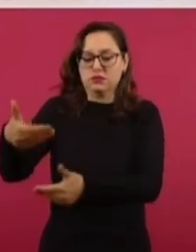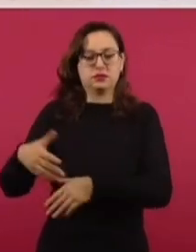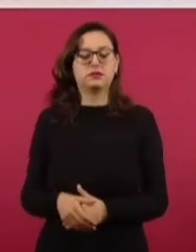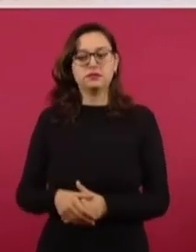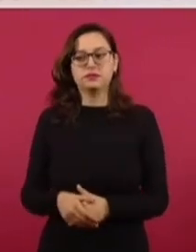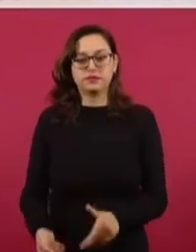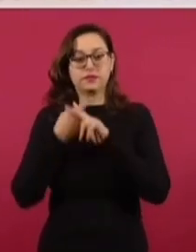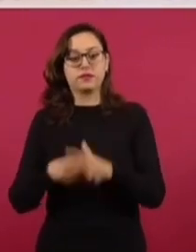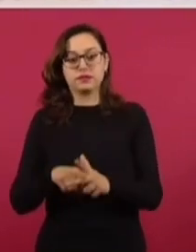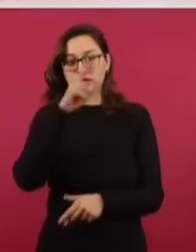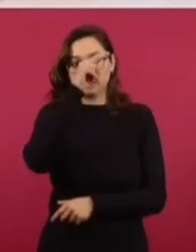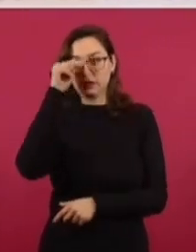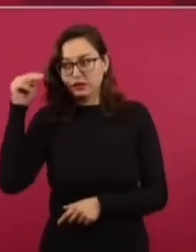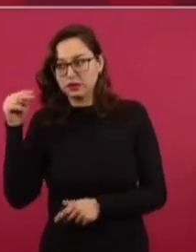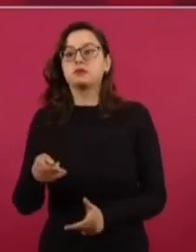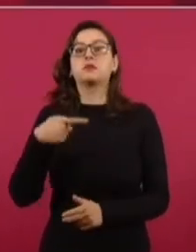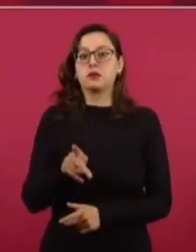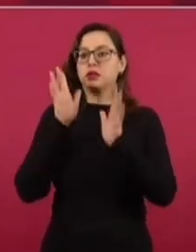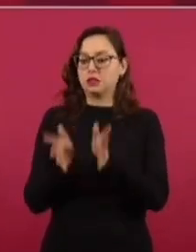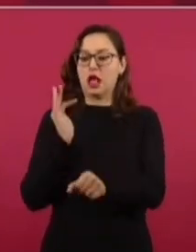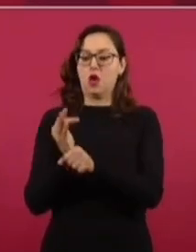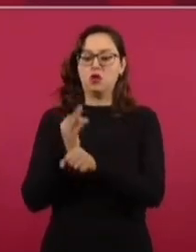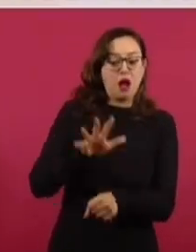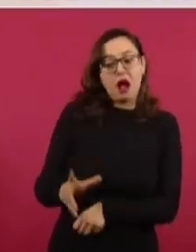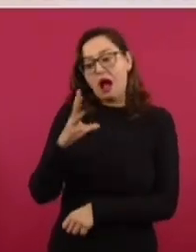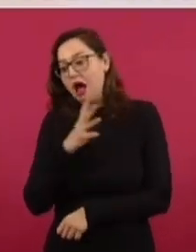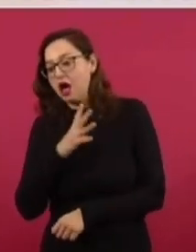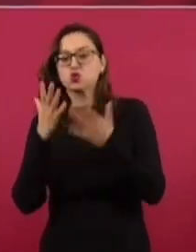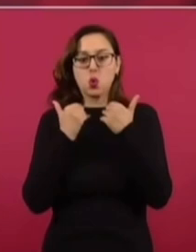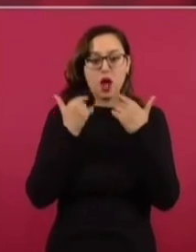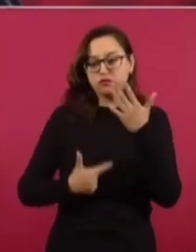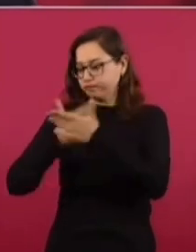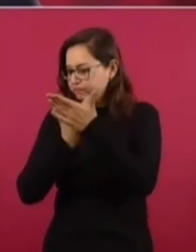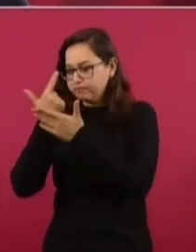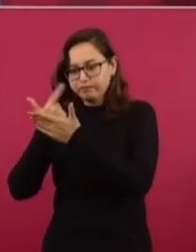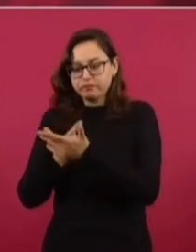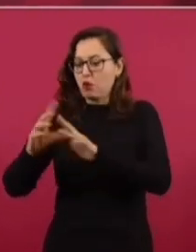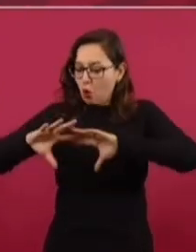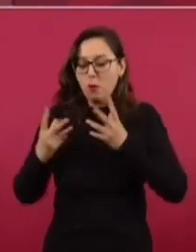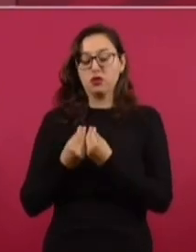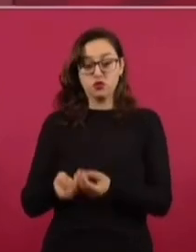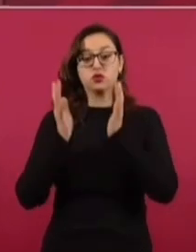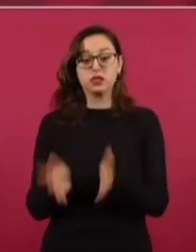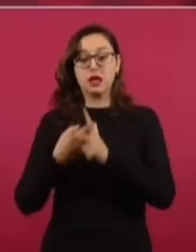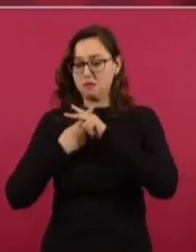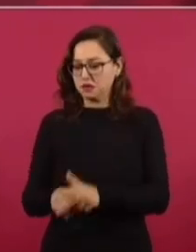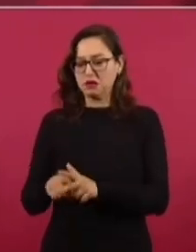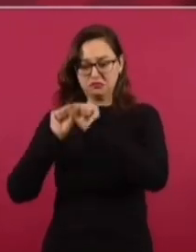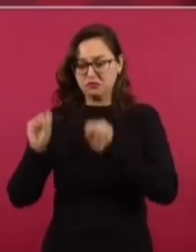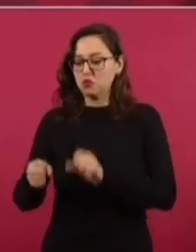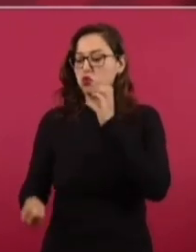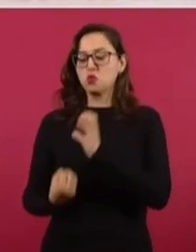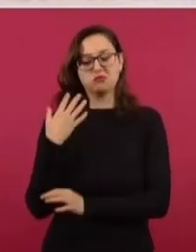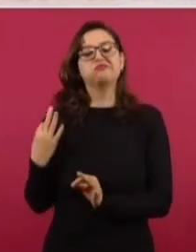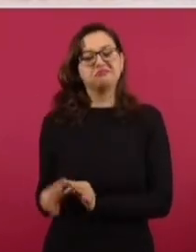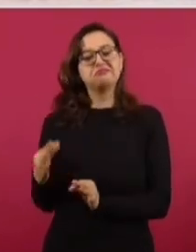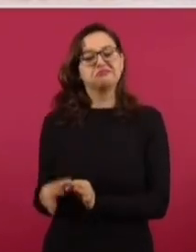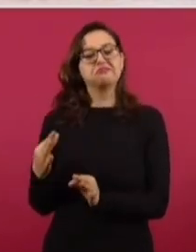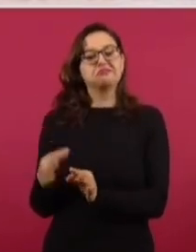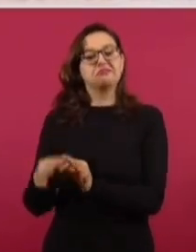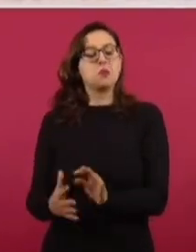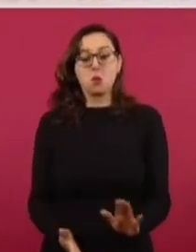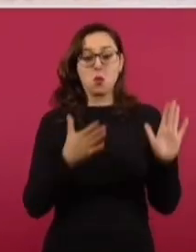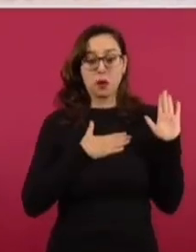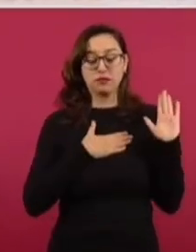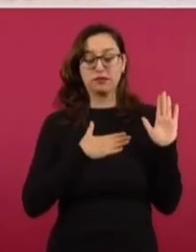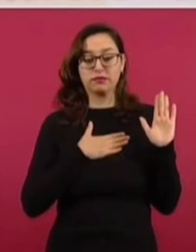15, 16 estados con inventarios desde abajo. Entonces, ese sistema va a funcionar a la perfección. Ese es el compromiso